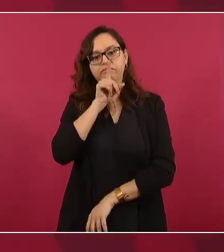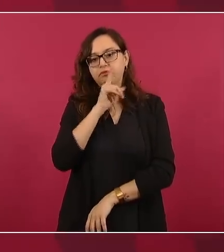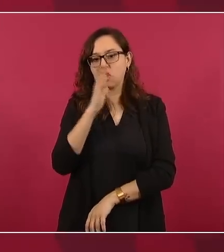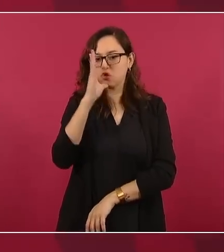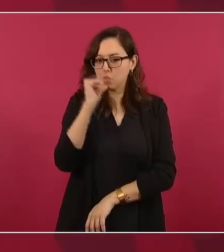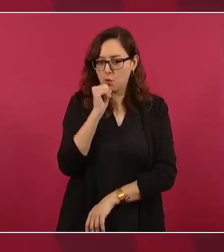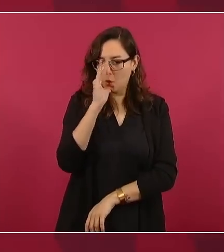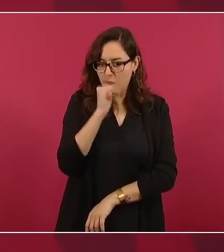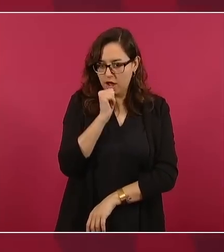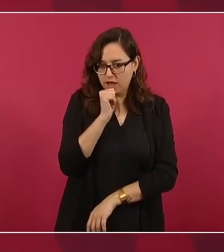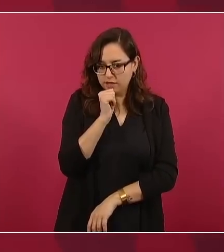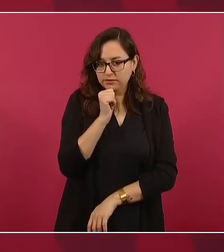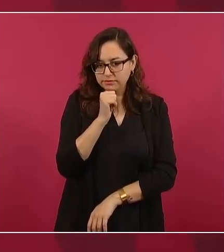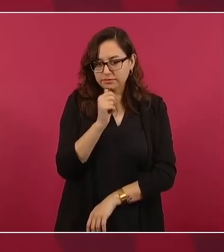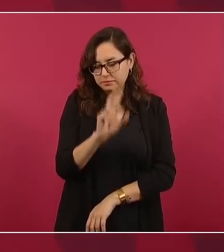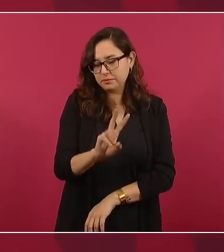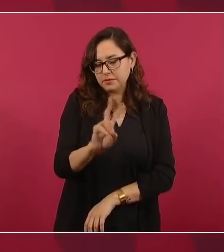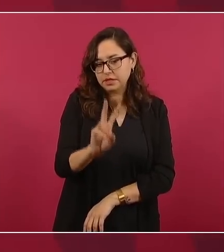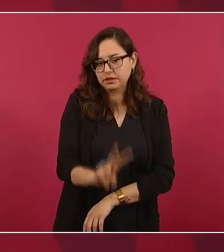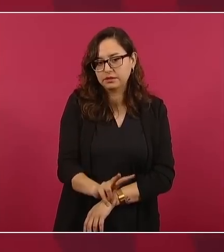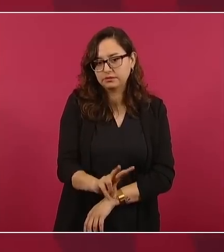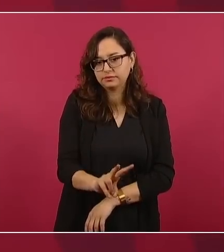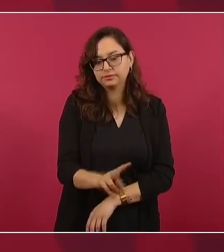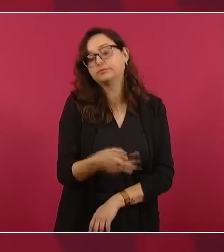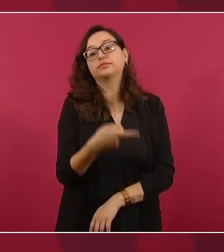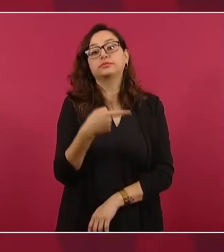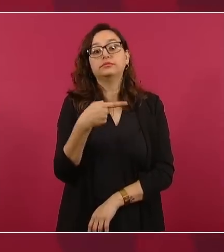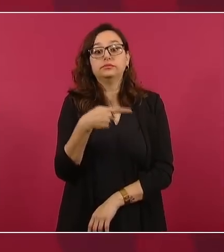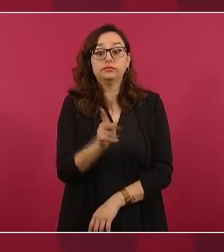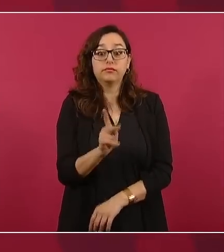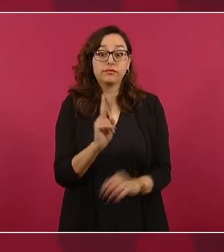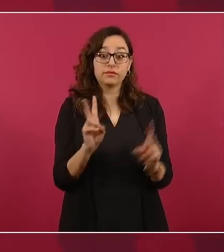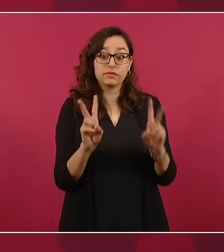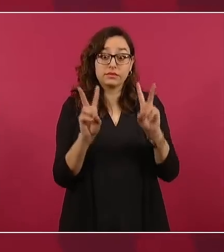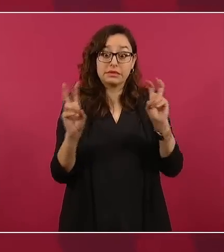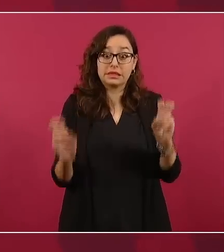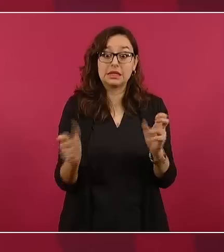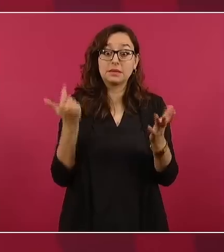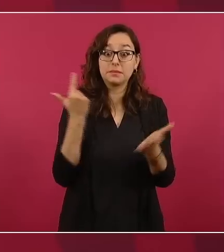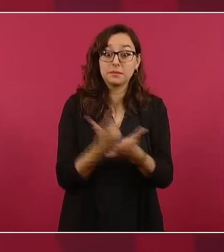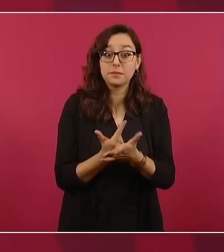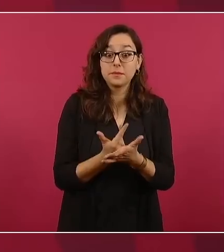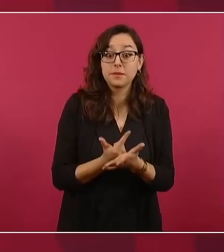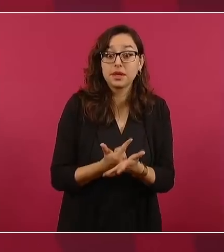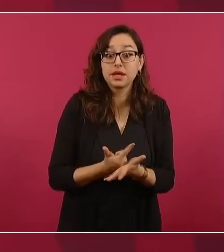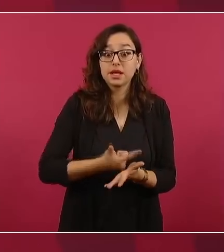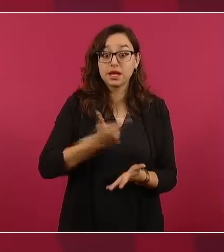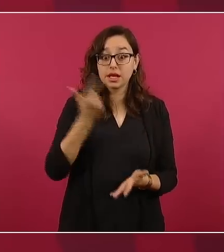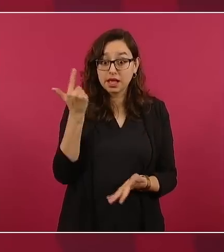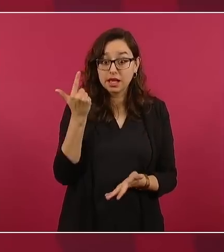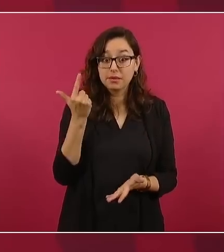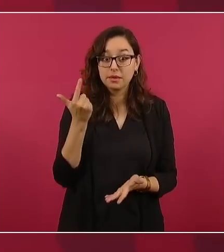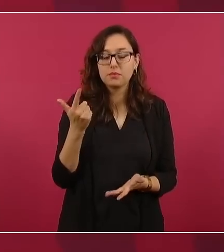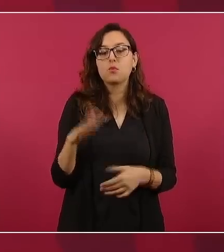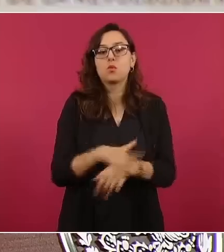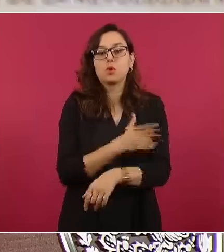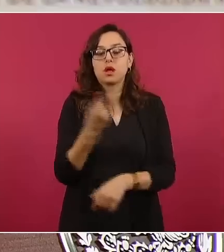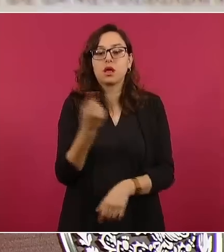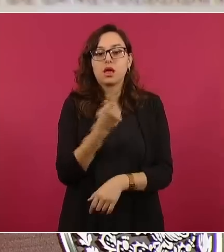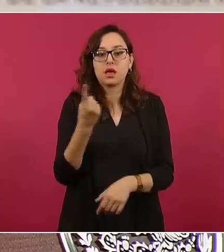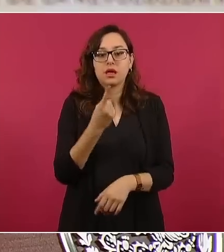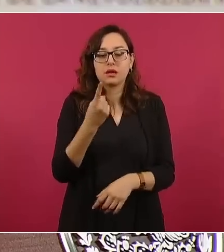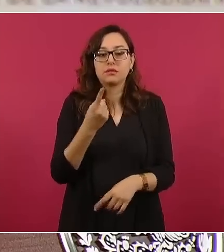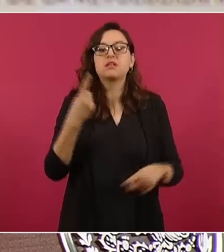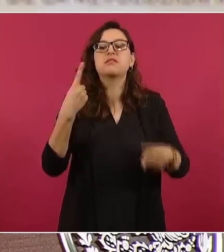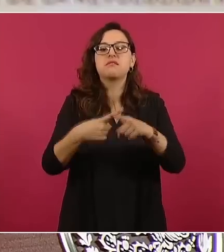también si es un asunto de Estado, tiene que ver con la democracia y la